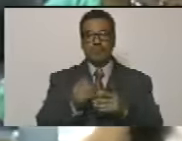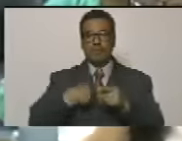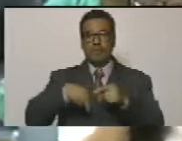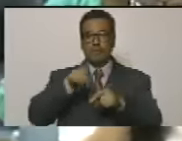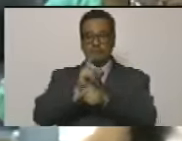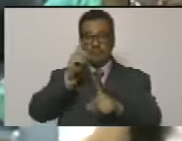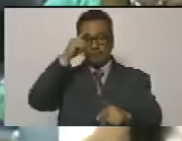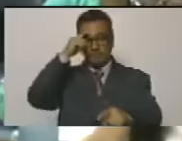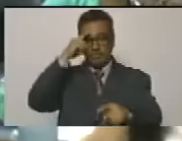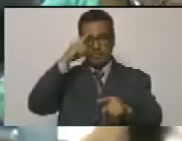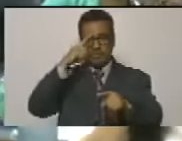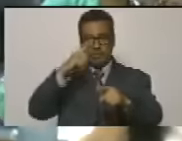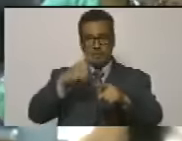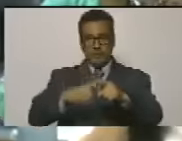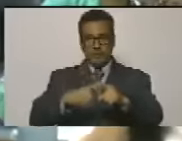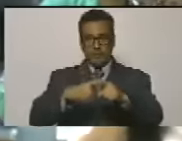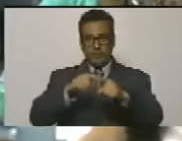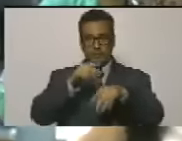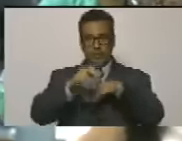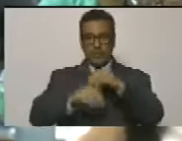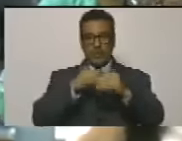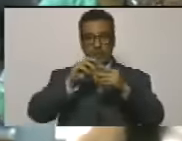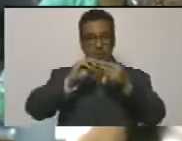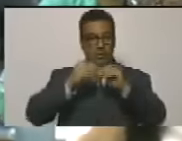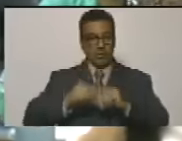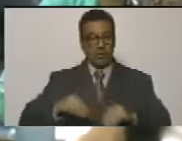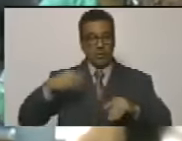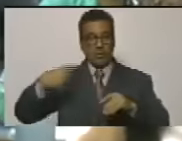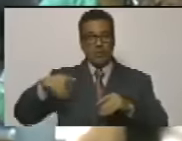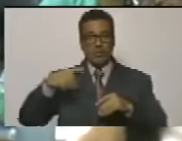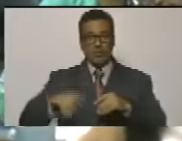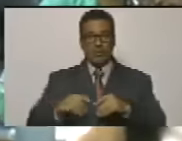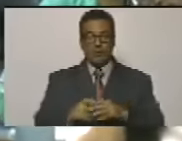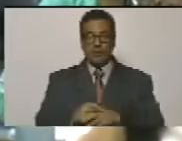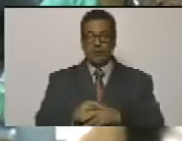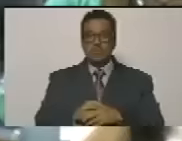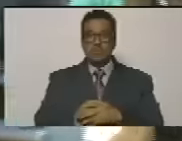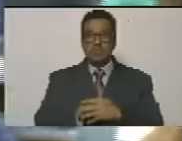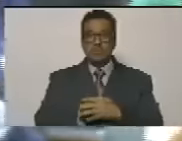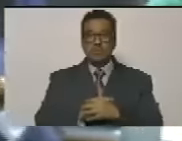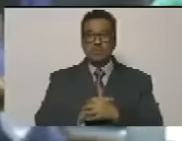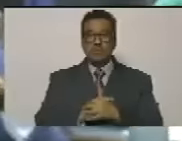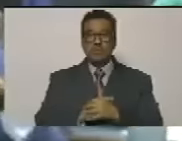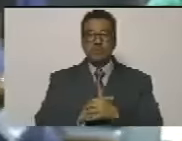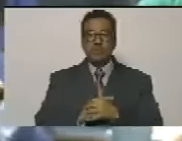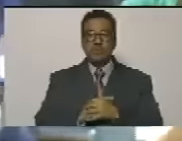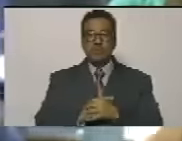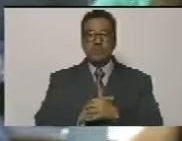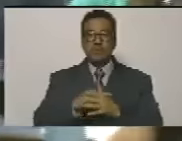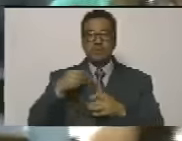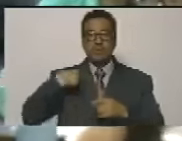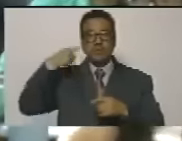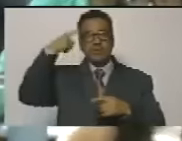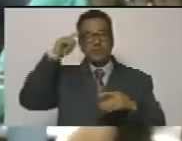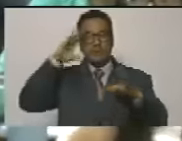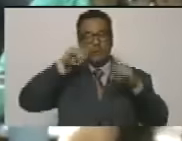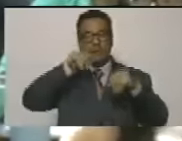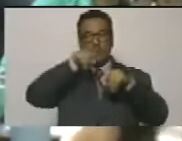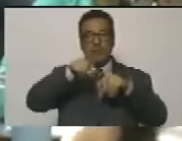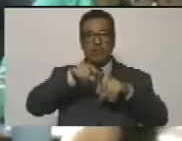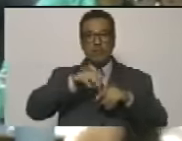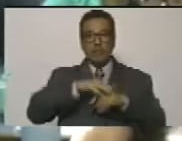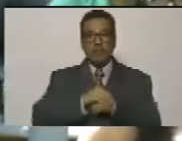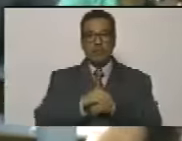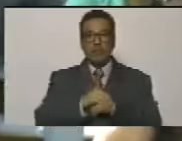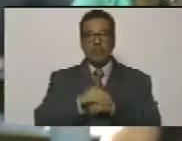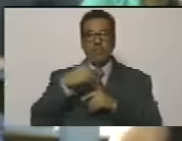propósito de desmontar el modelo democrático ustedes no apenas se habla acá del